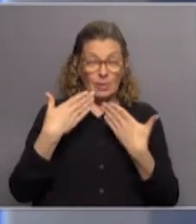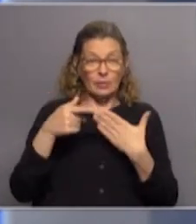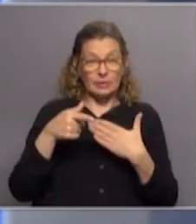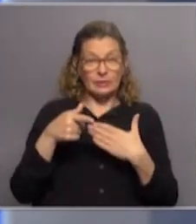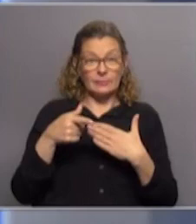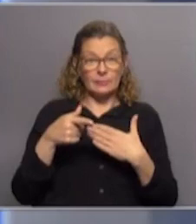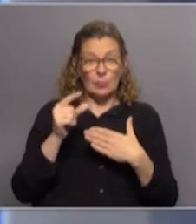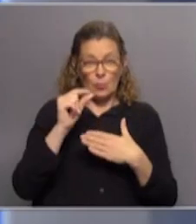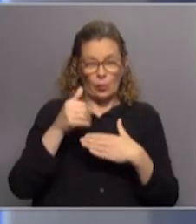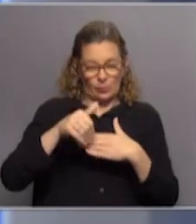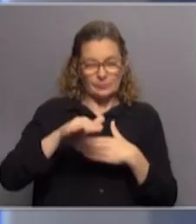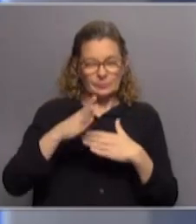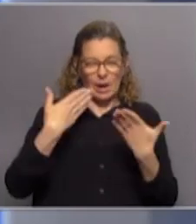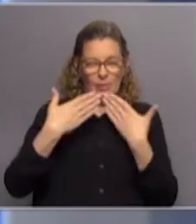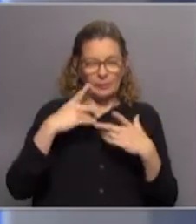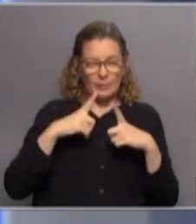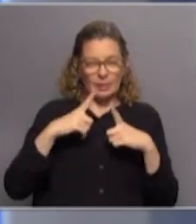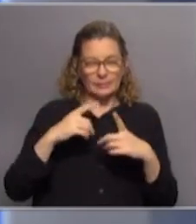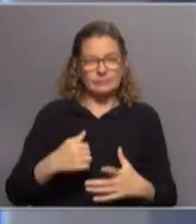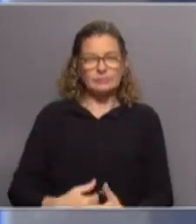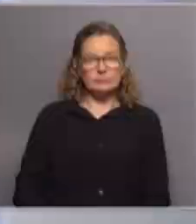todavía tiene un par de elementos que esperan.